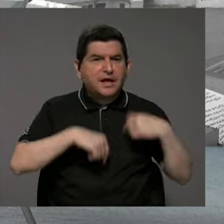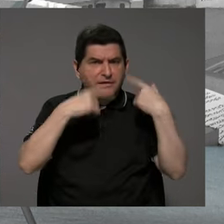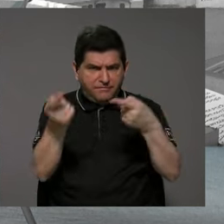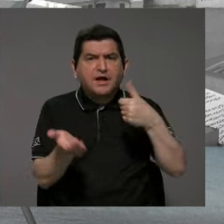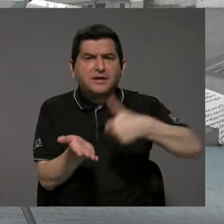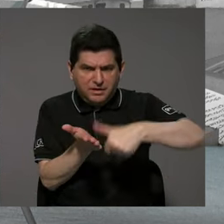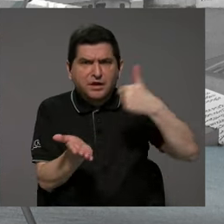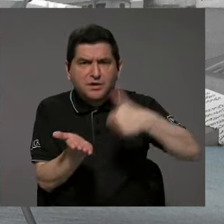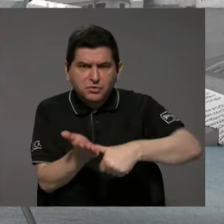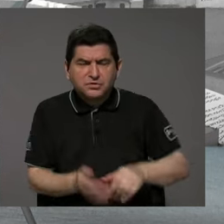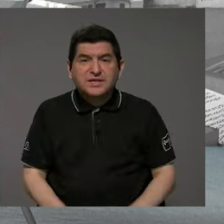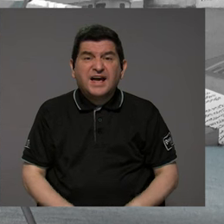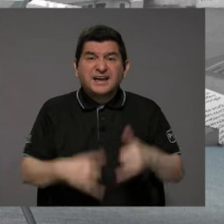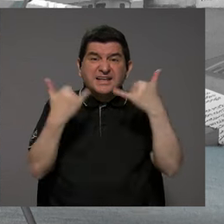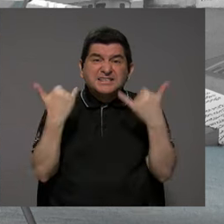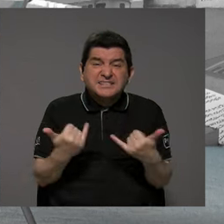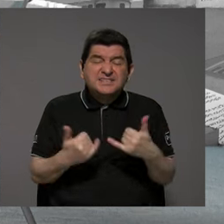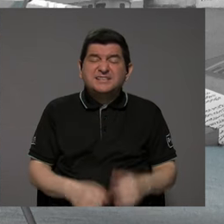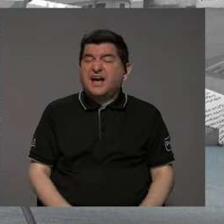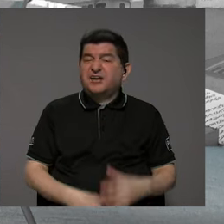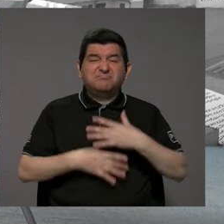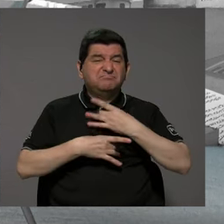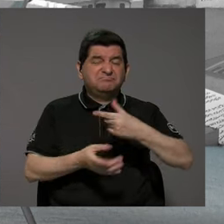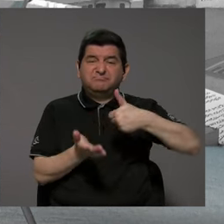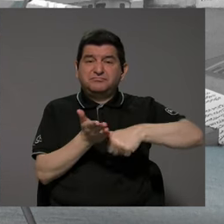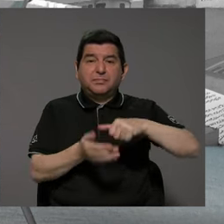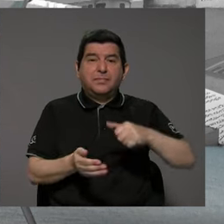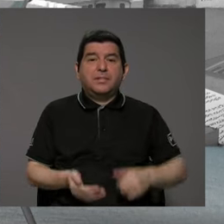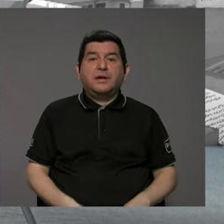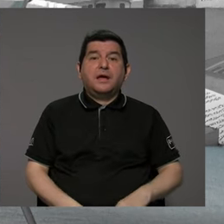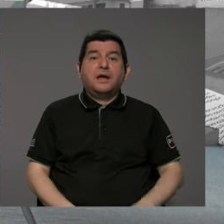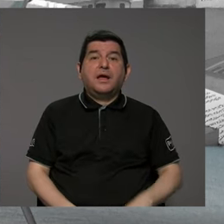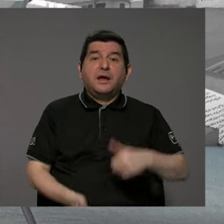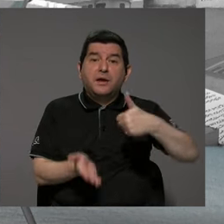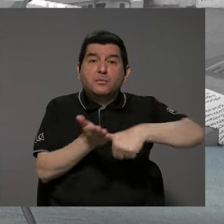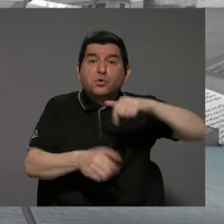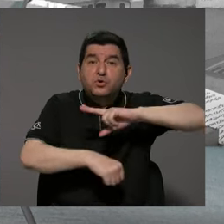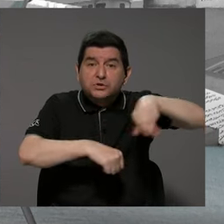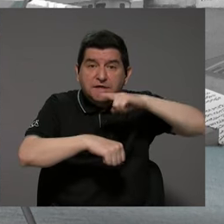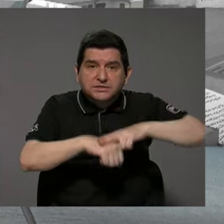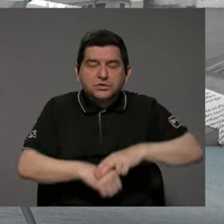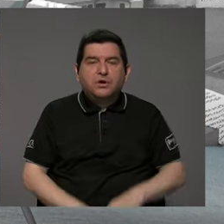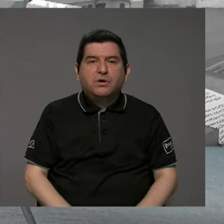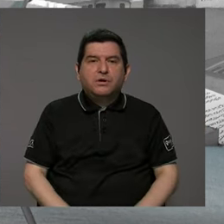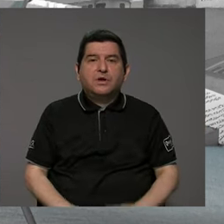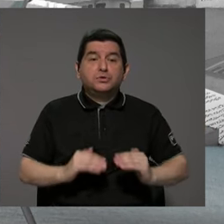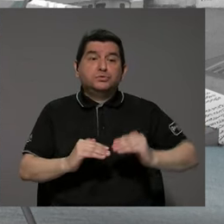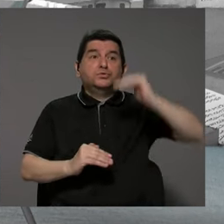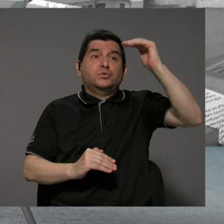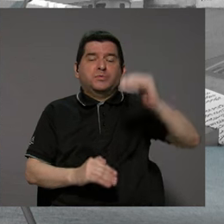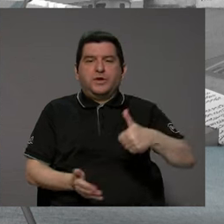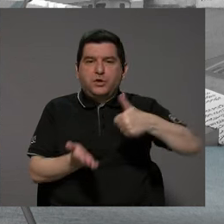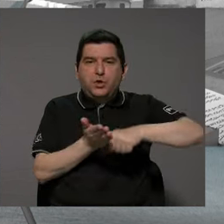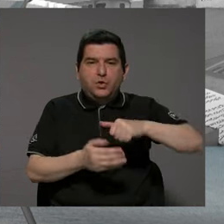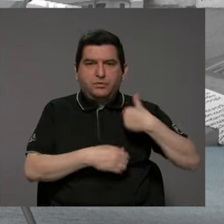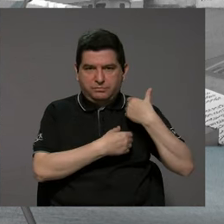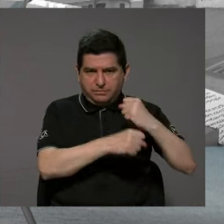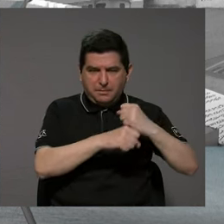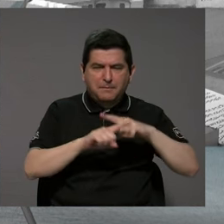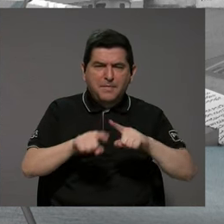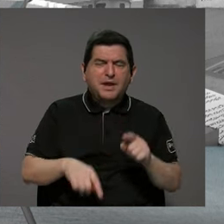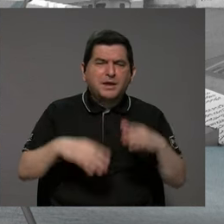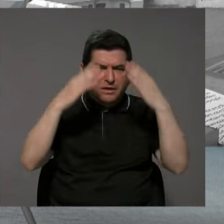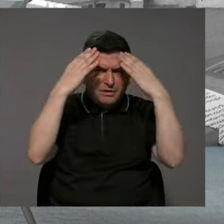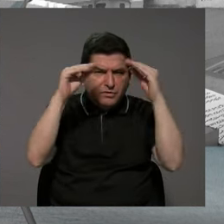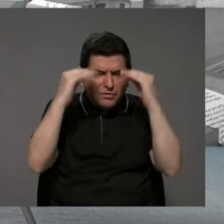bote, ¿verdad? Porque si ya tenemos abstencionismo en elecciones nacionales, ni que se diga las elecciones locales, ¿verdad? Pero que se informen, que traten de